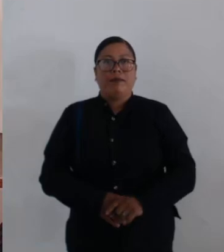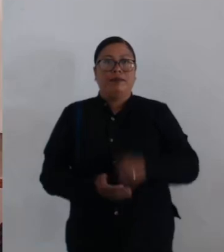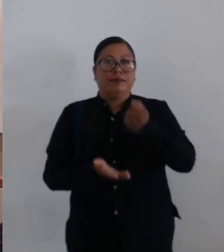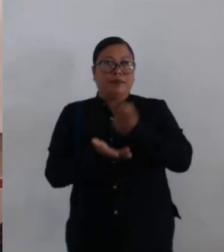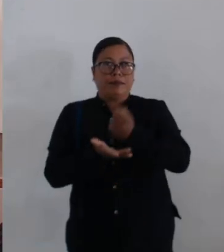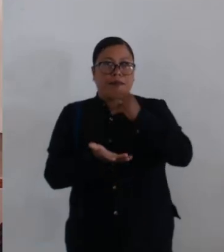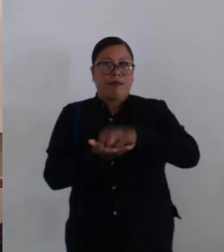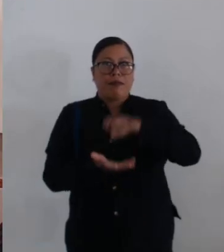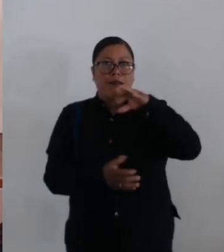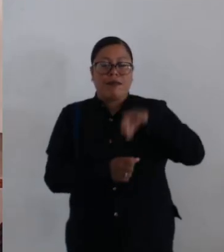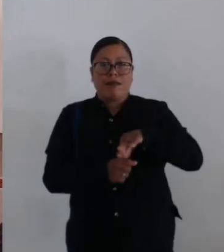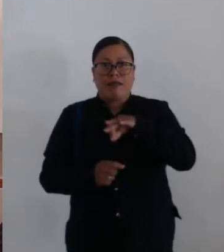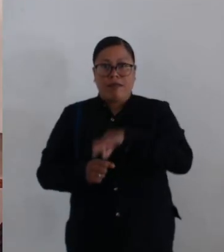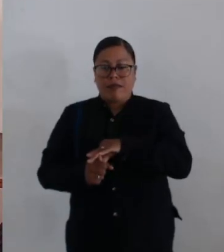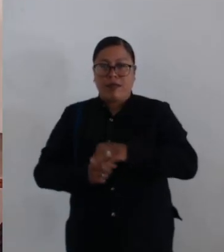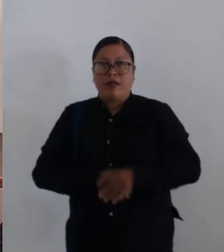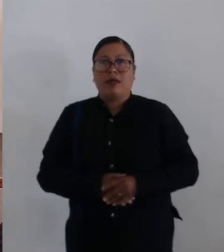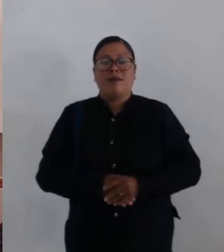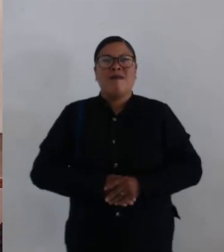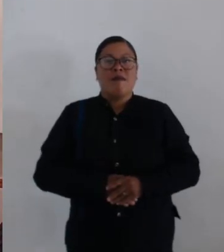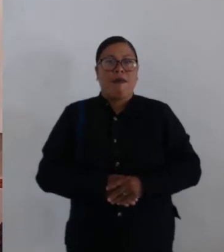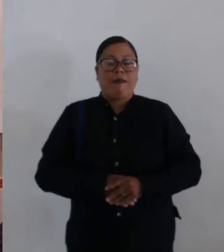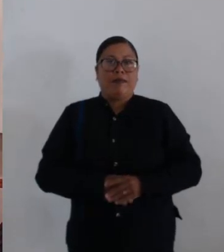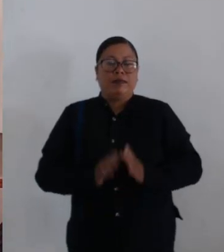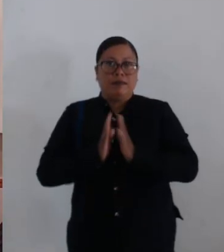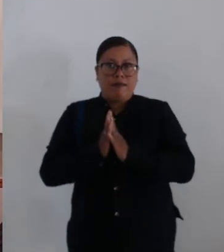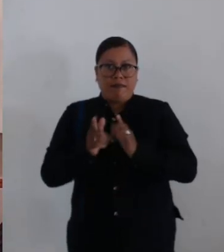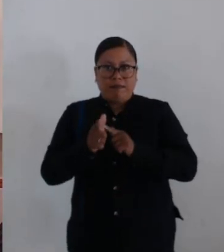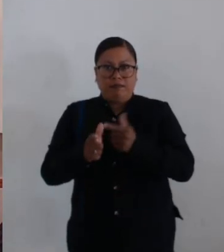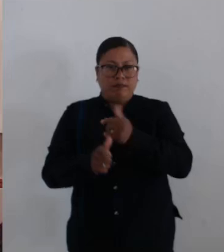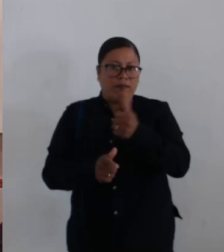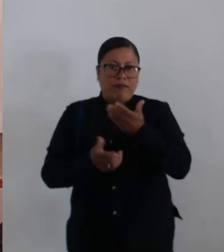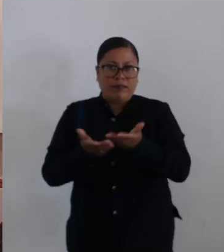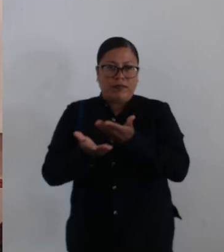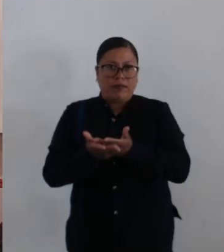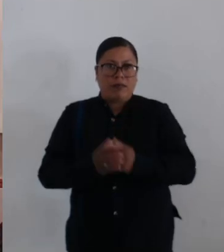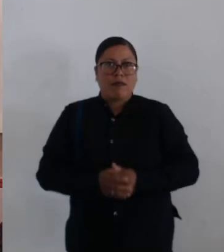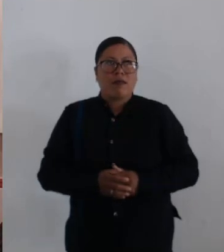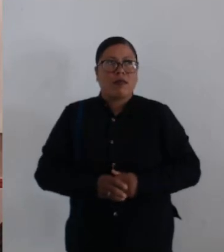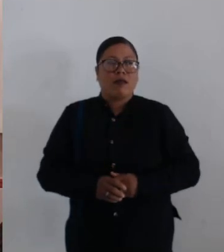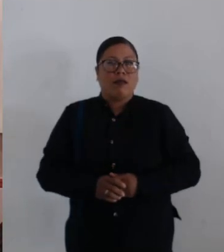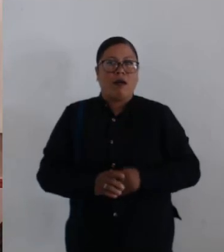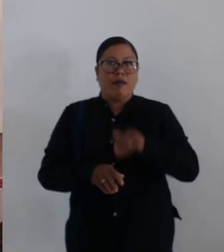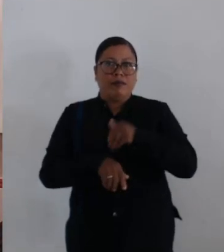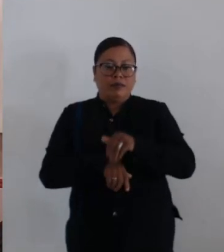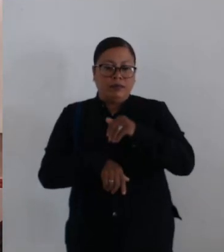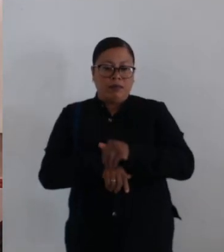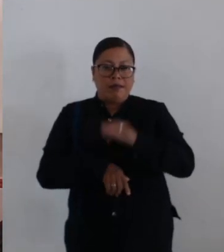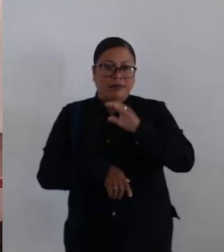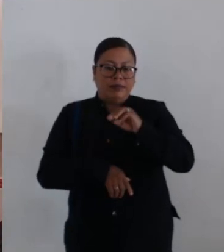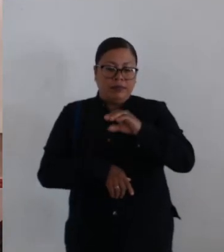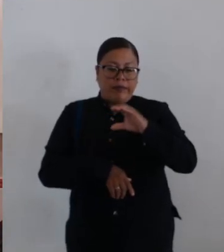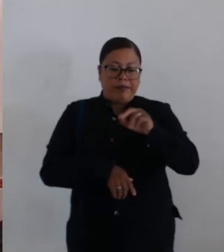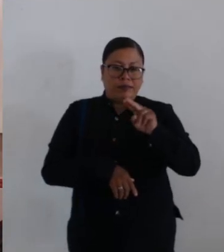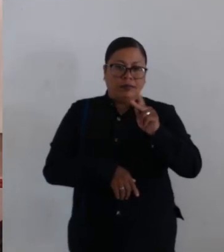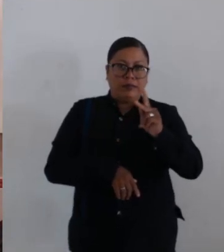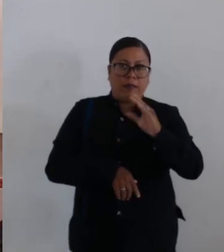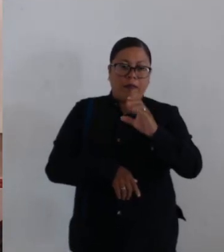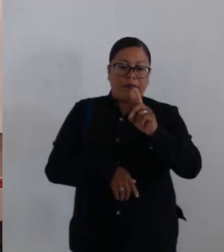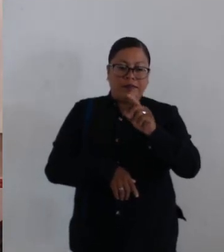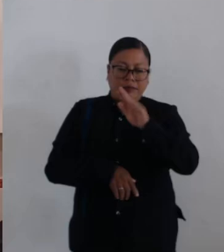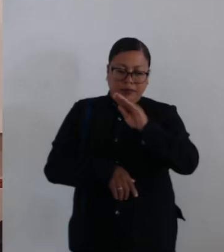Aprobado por unanimidad de los presentes. Continúe, por favor, con el siguiente dictamen. Se da cuenta con el dictamen con números CMYCVP